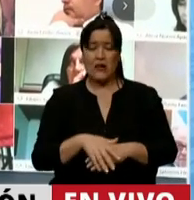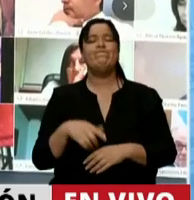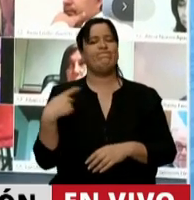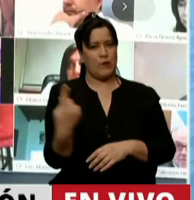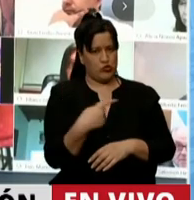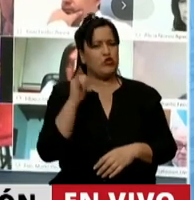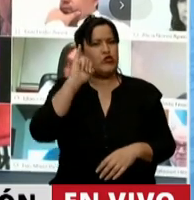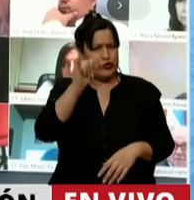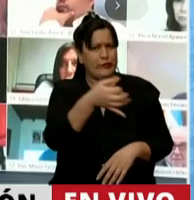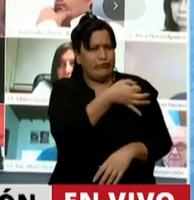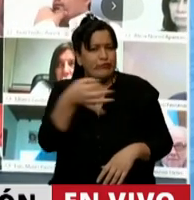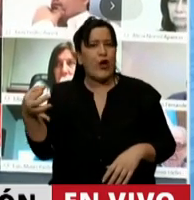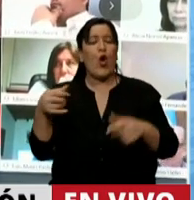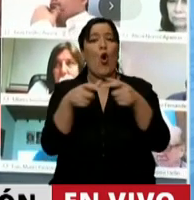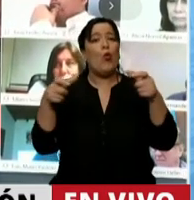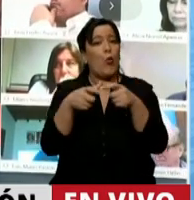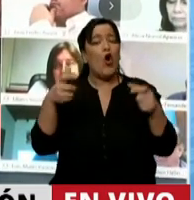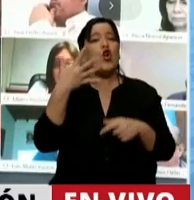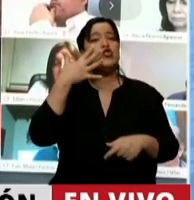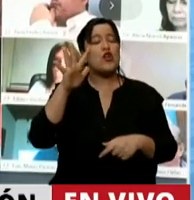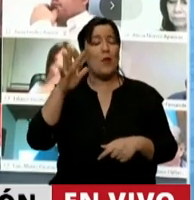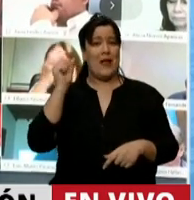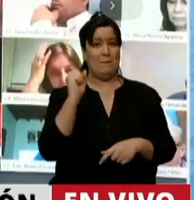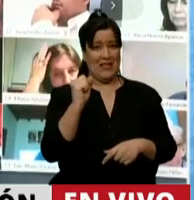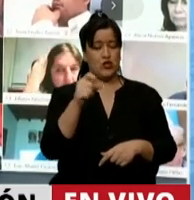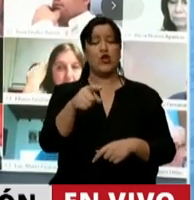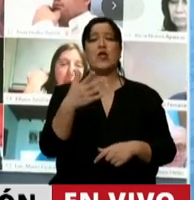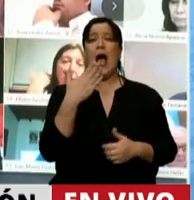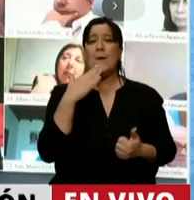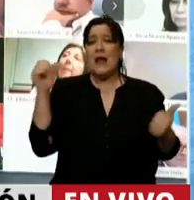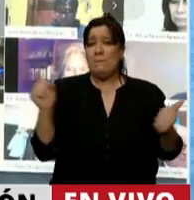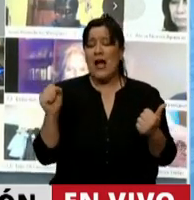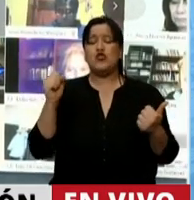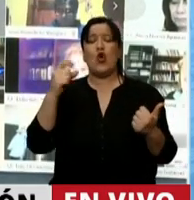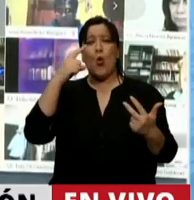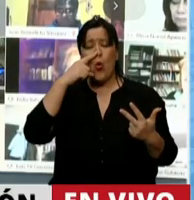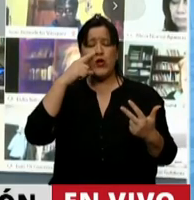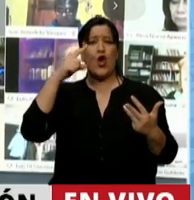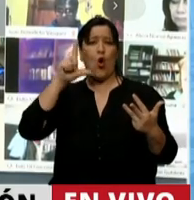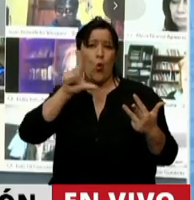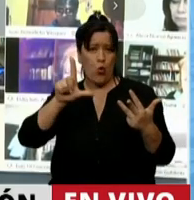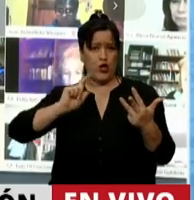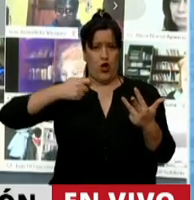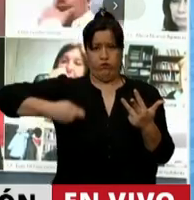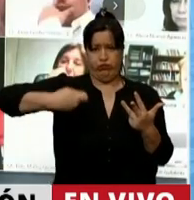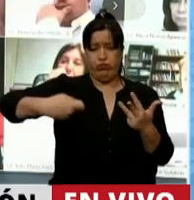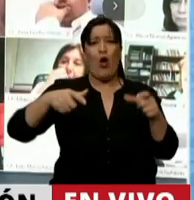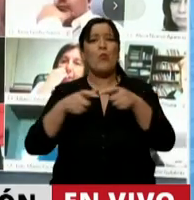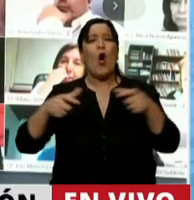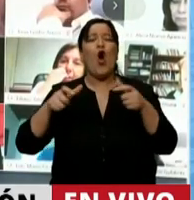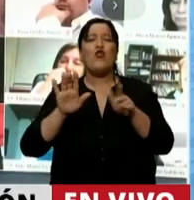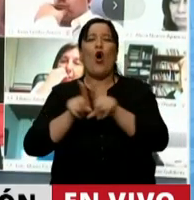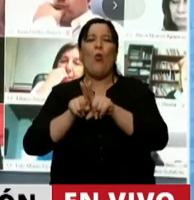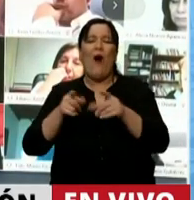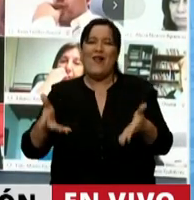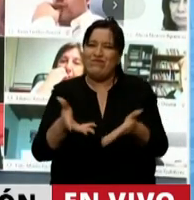dispuesto un bono de 5.000 pesos que se paga en abril, mayo, junio y julio, que es un bono estímulo que se